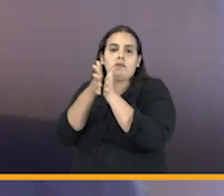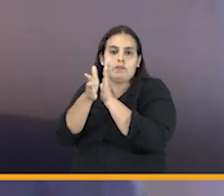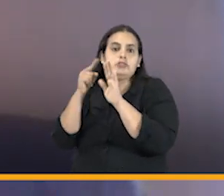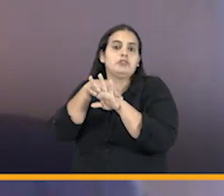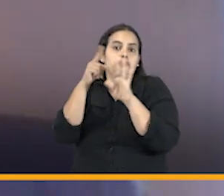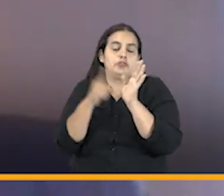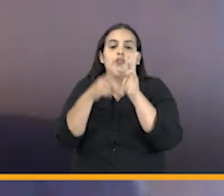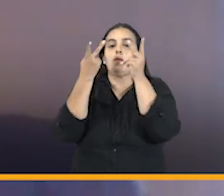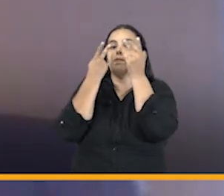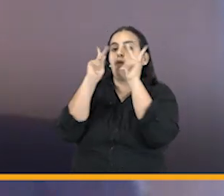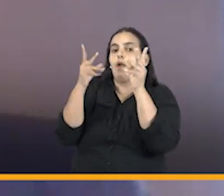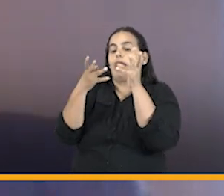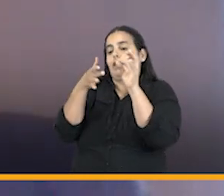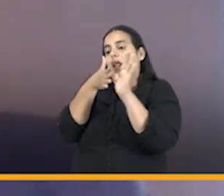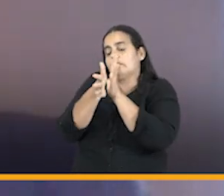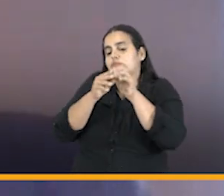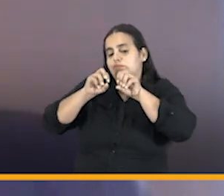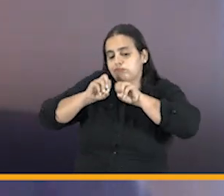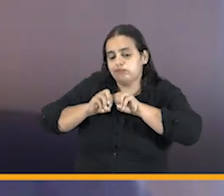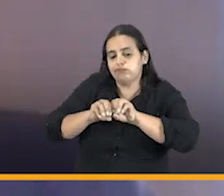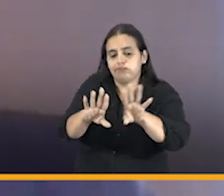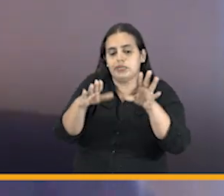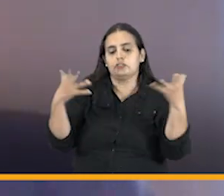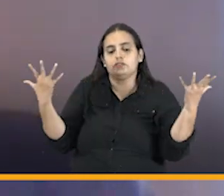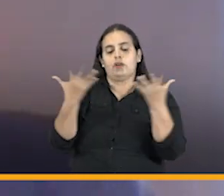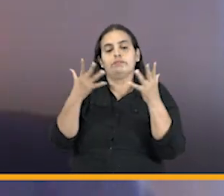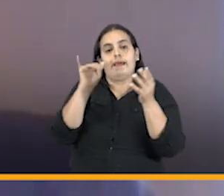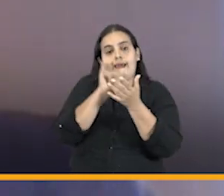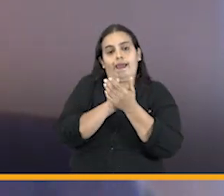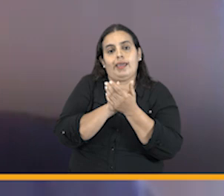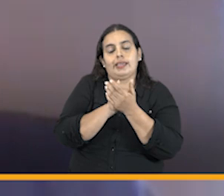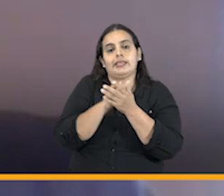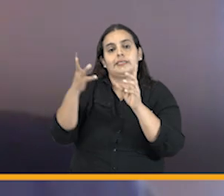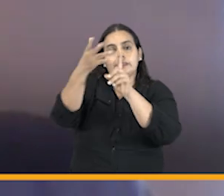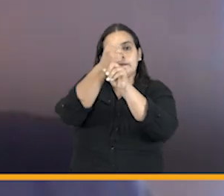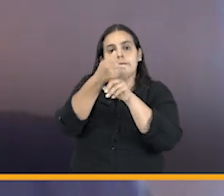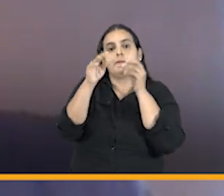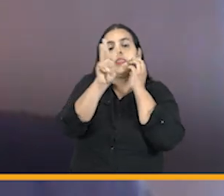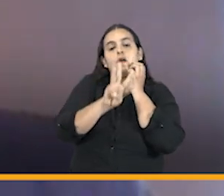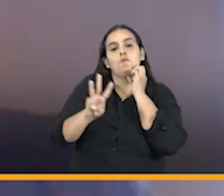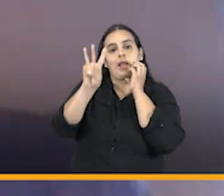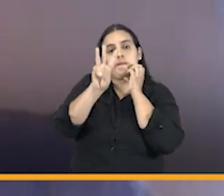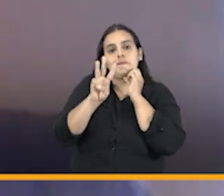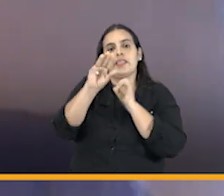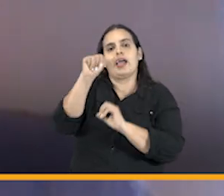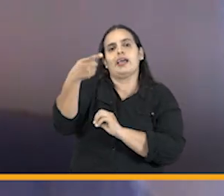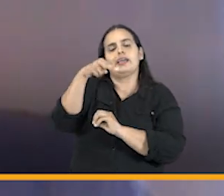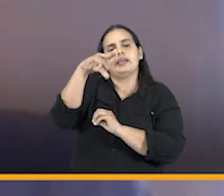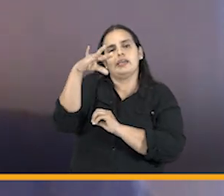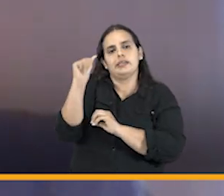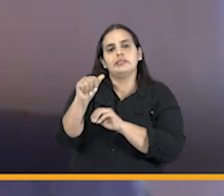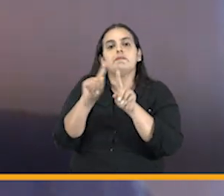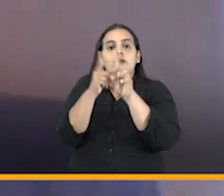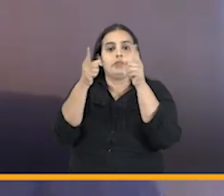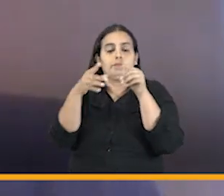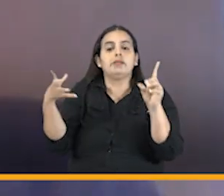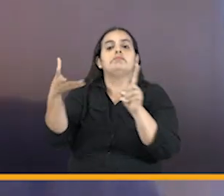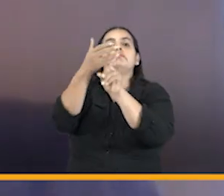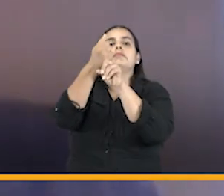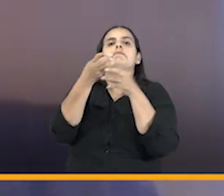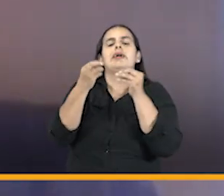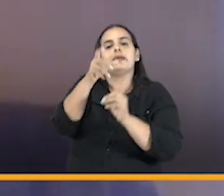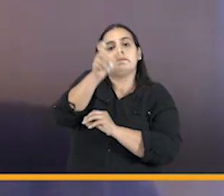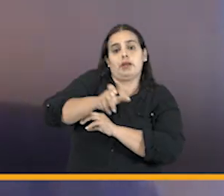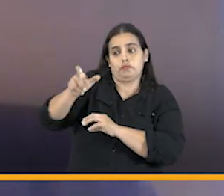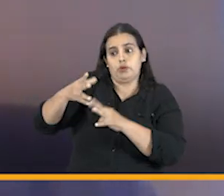naturaleza pública está colgado en la página de la agencia pero igualmente es obtenible para las